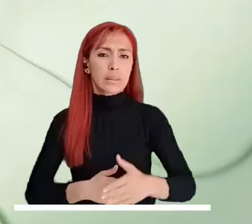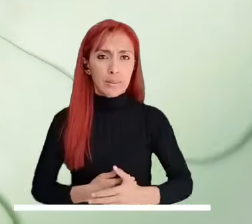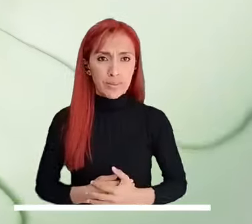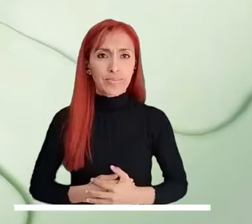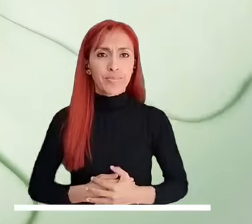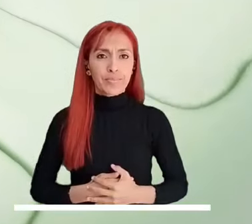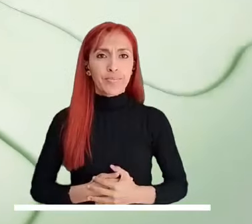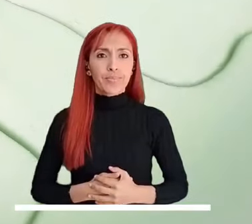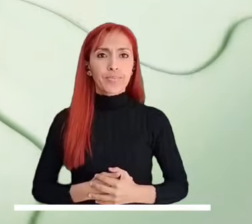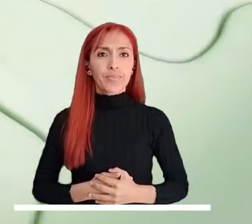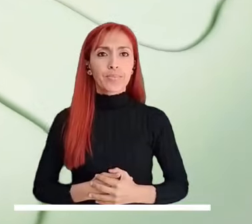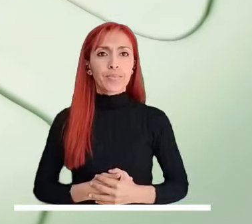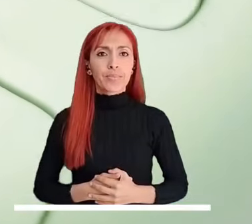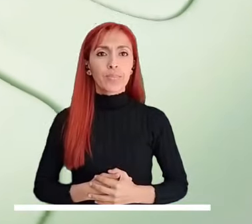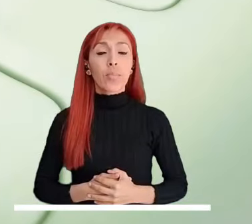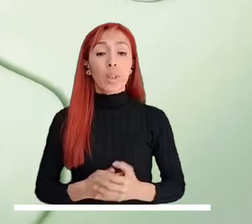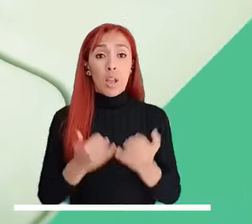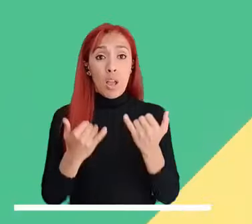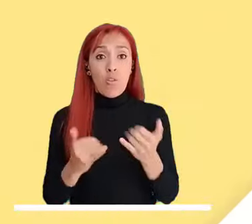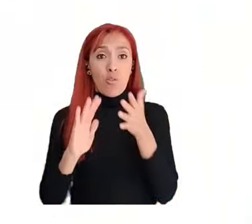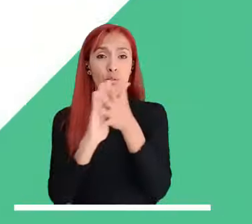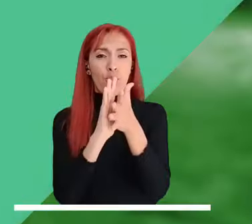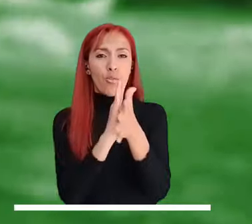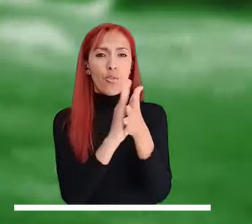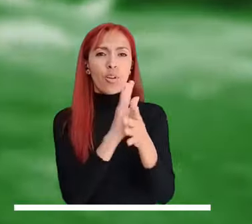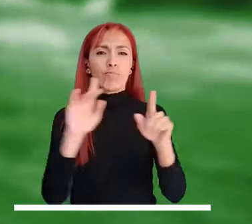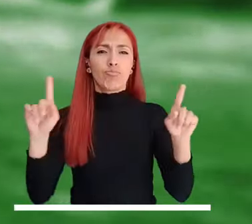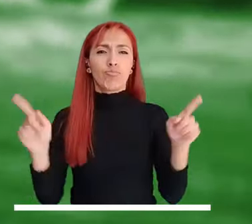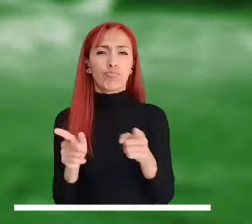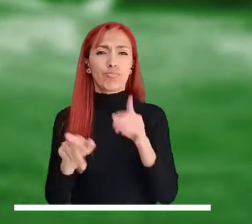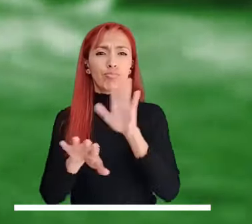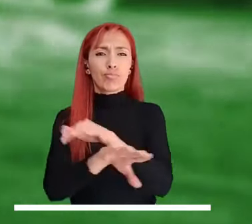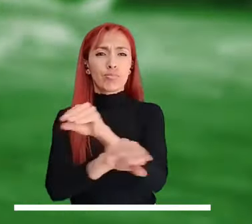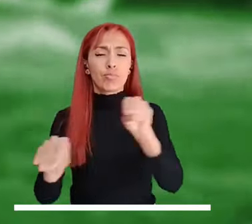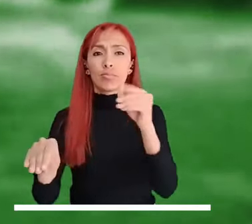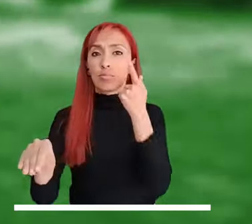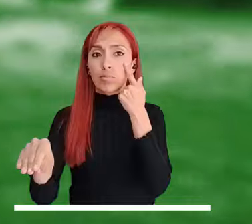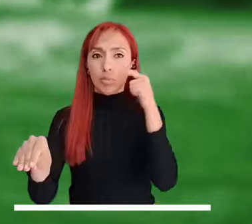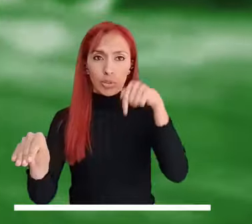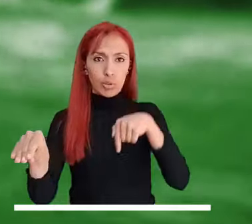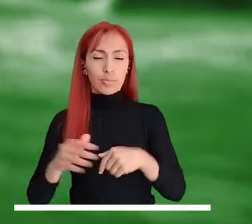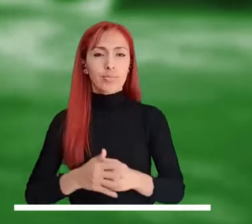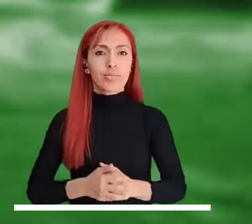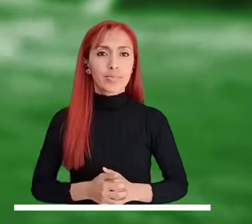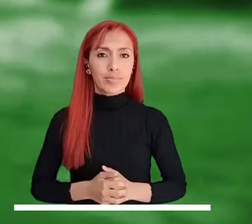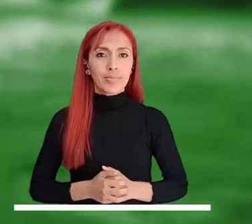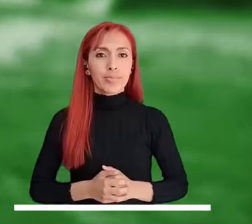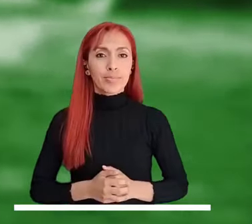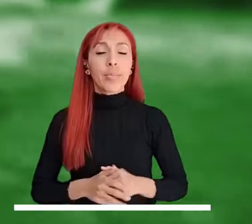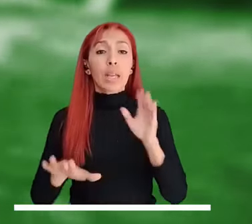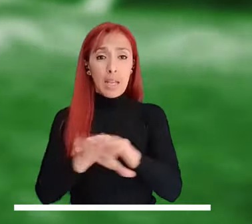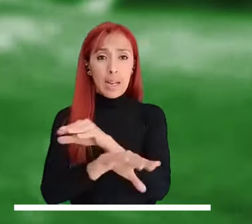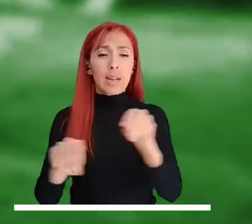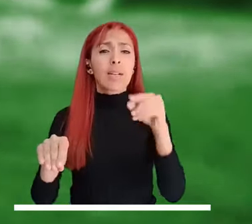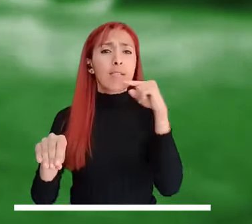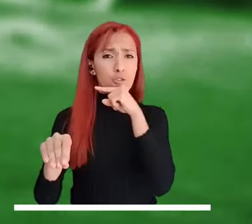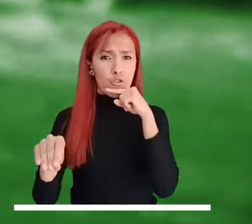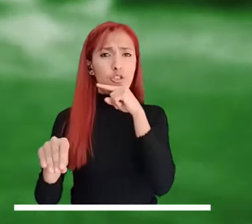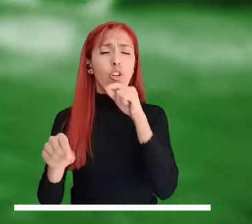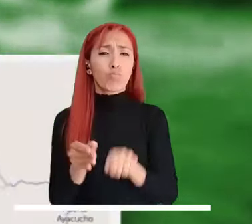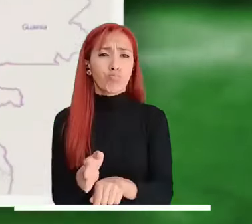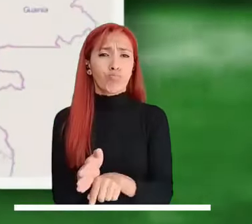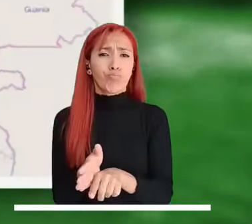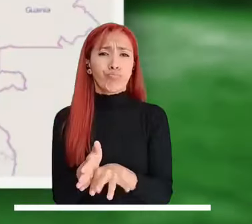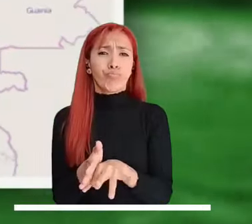presentarse las más intensas. En este apartado les presentamos un resumen de las alertas que se encuentran